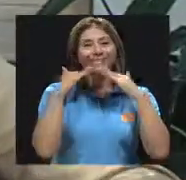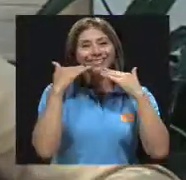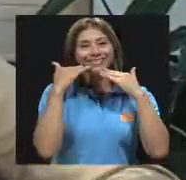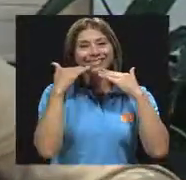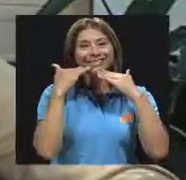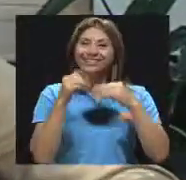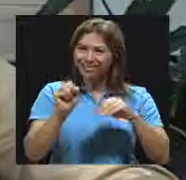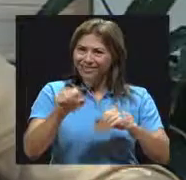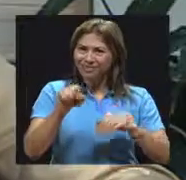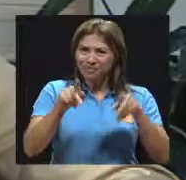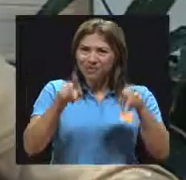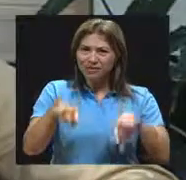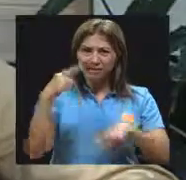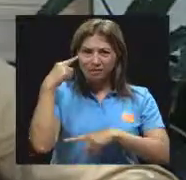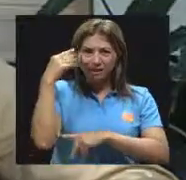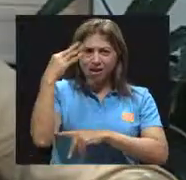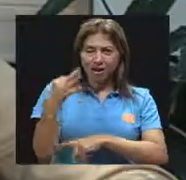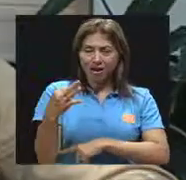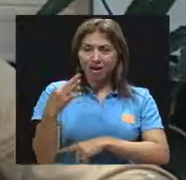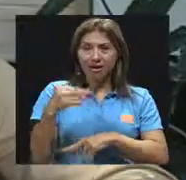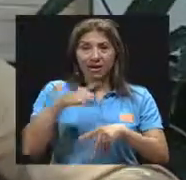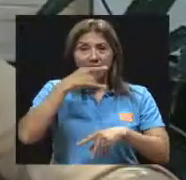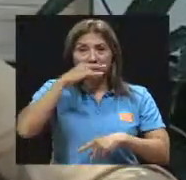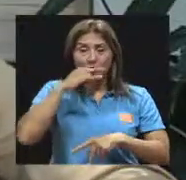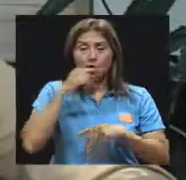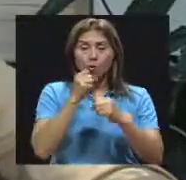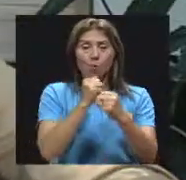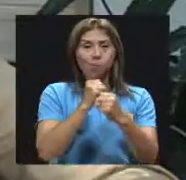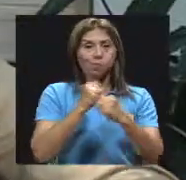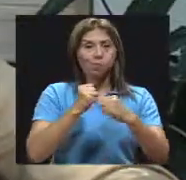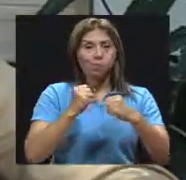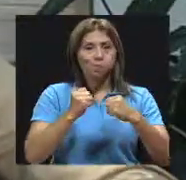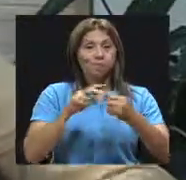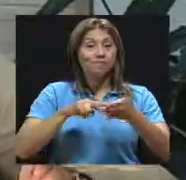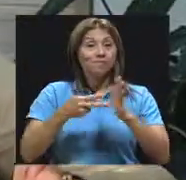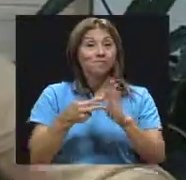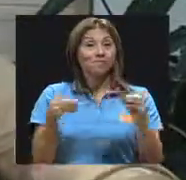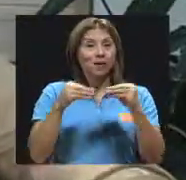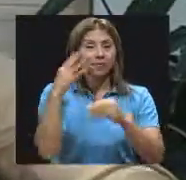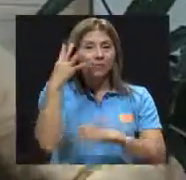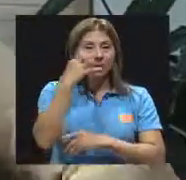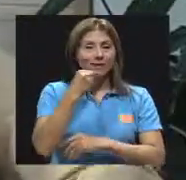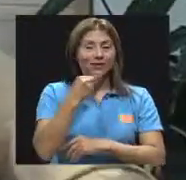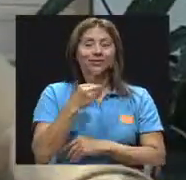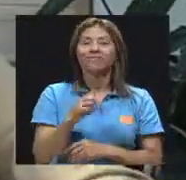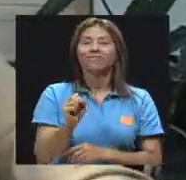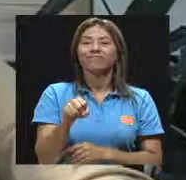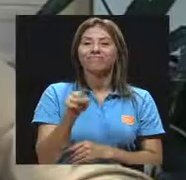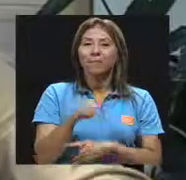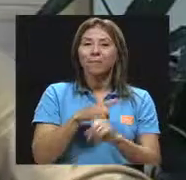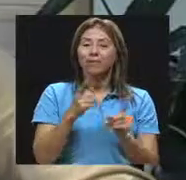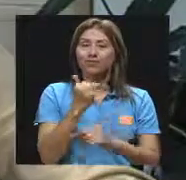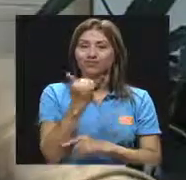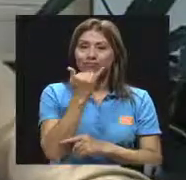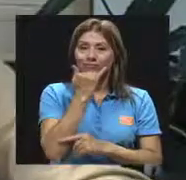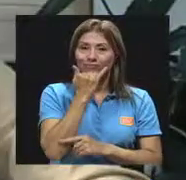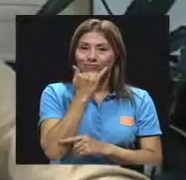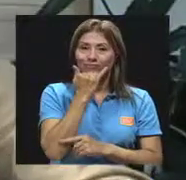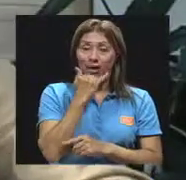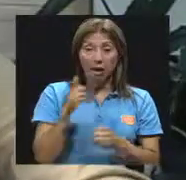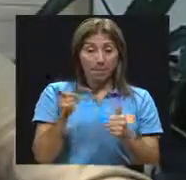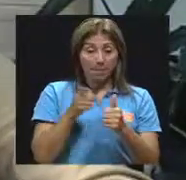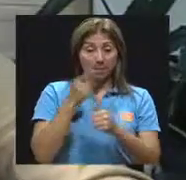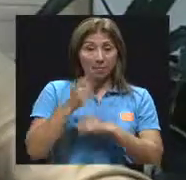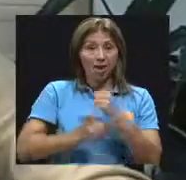más bonitos. Sí, y son más bonitos. Y eso es un claro error. En el primer año de vida del niño es normal